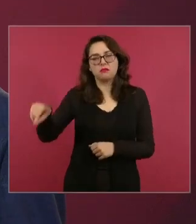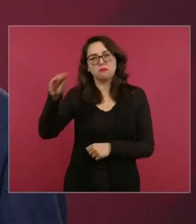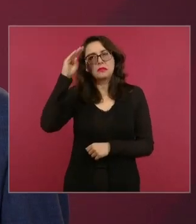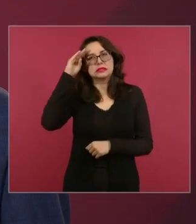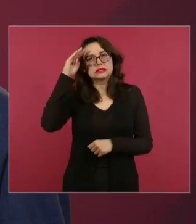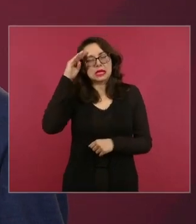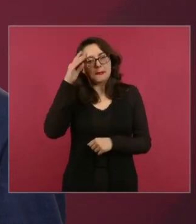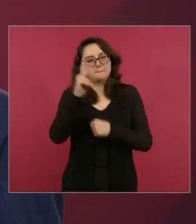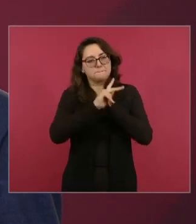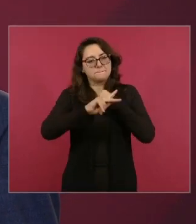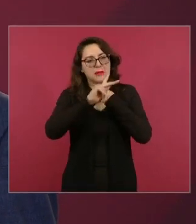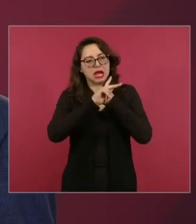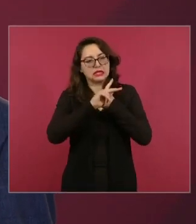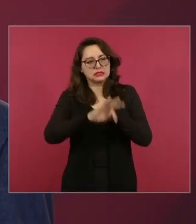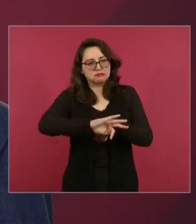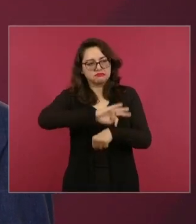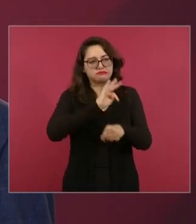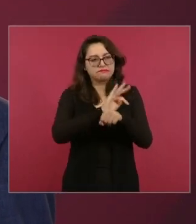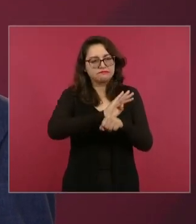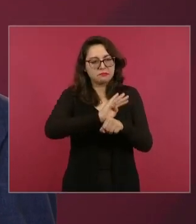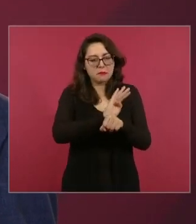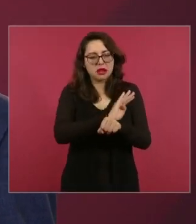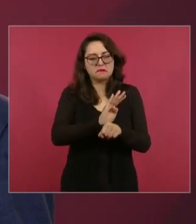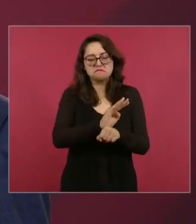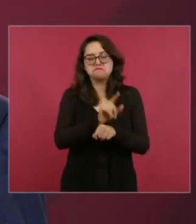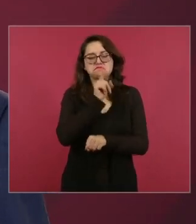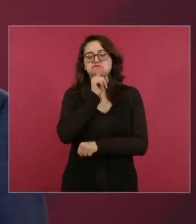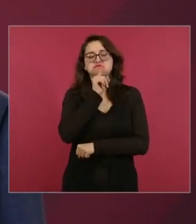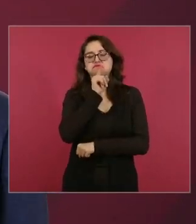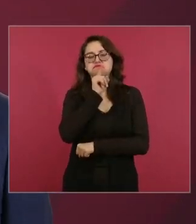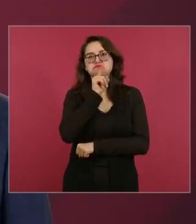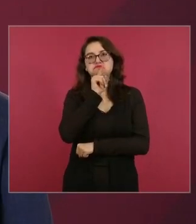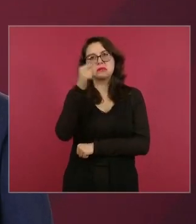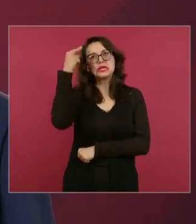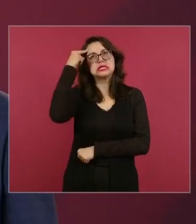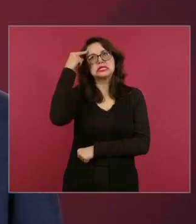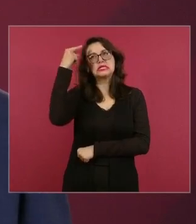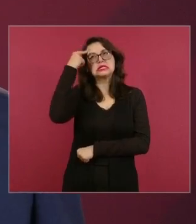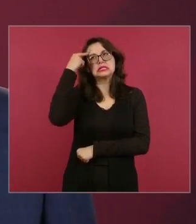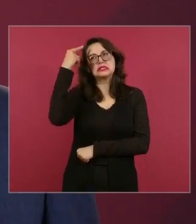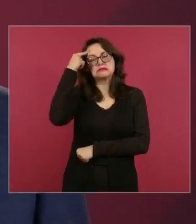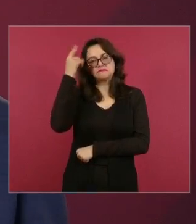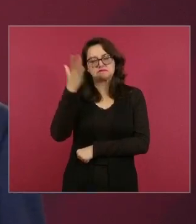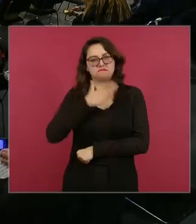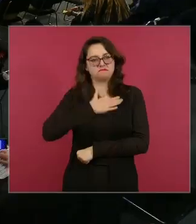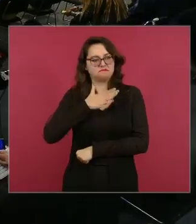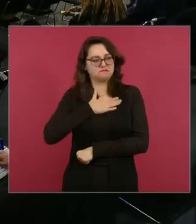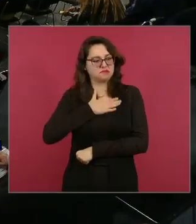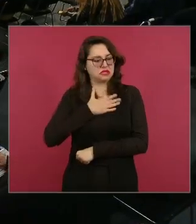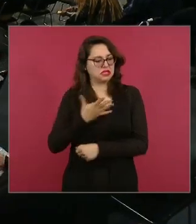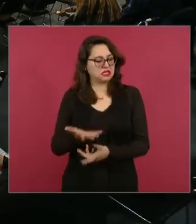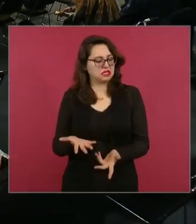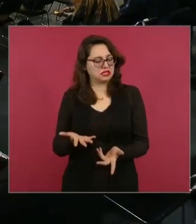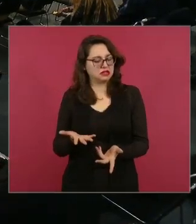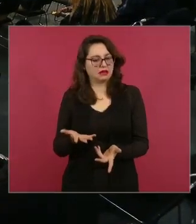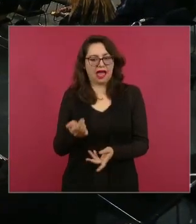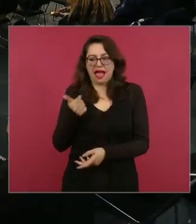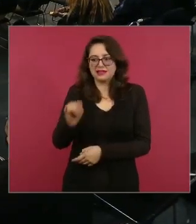en el bienestar de los estadounidenses están pensando en cómo se van a encaramar